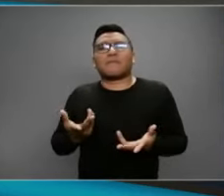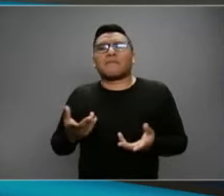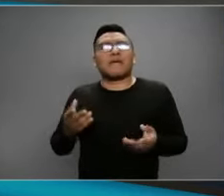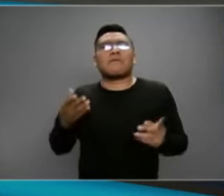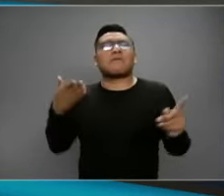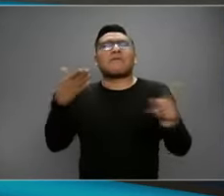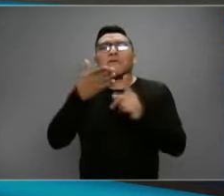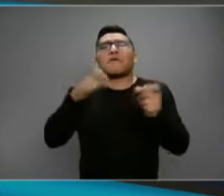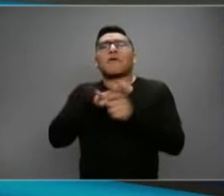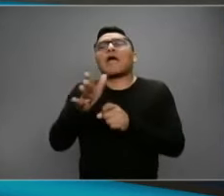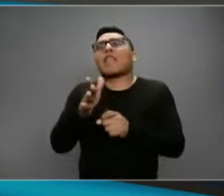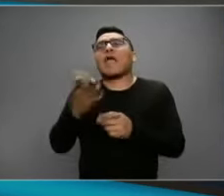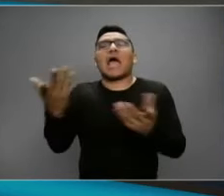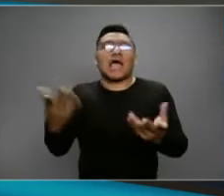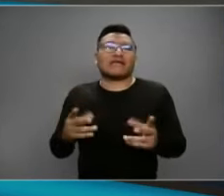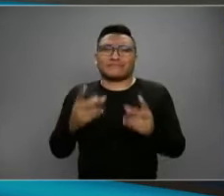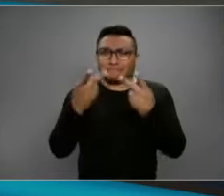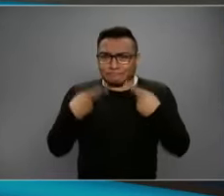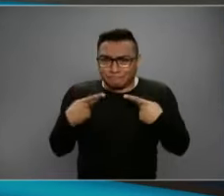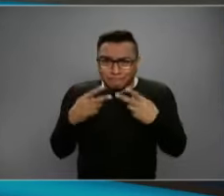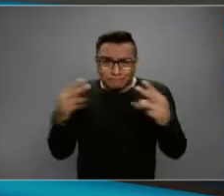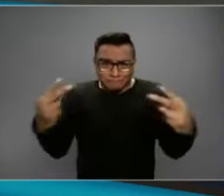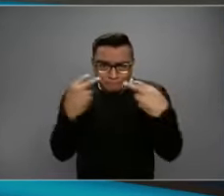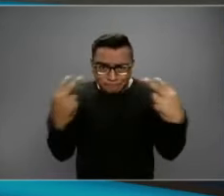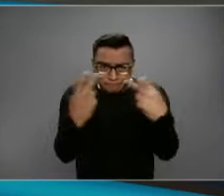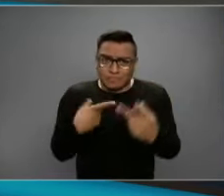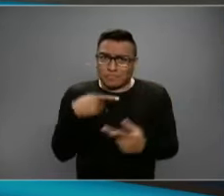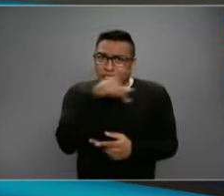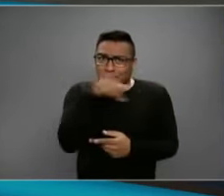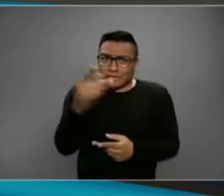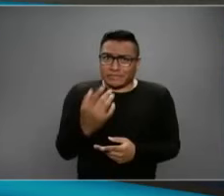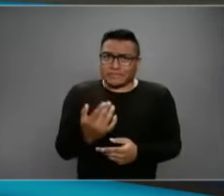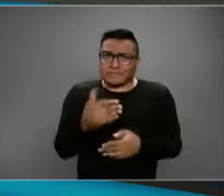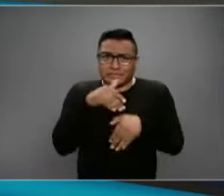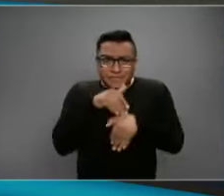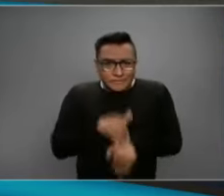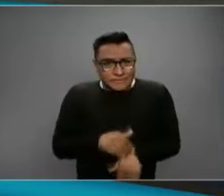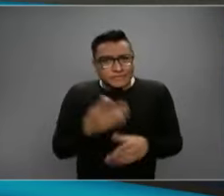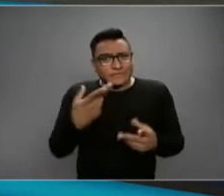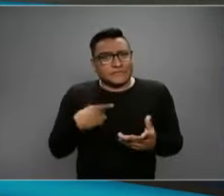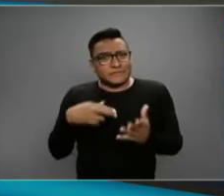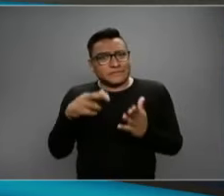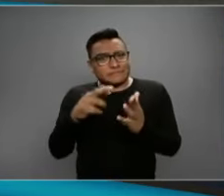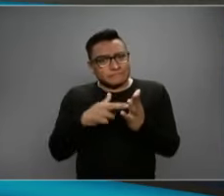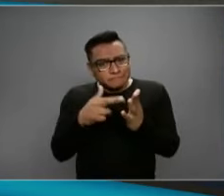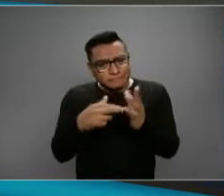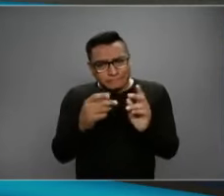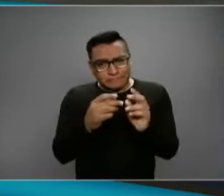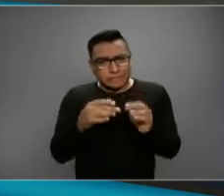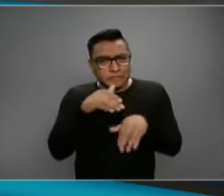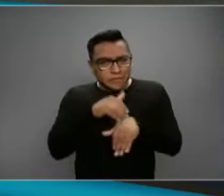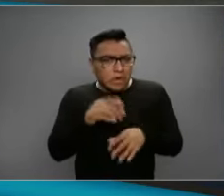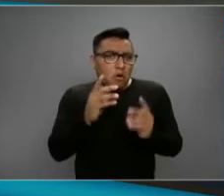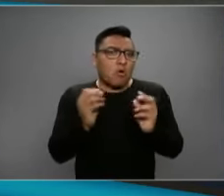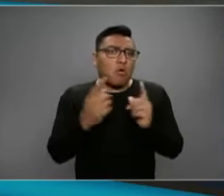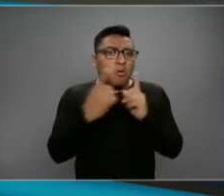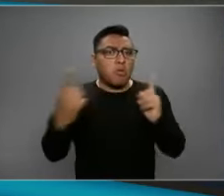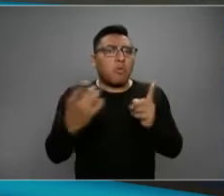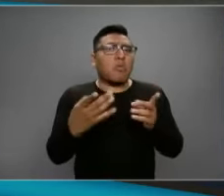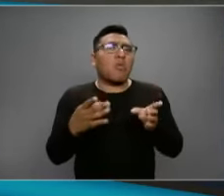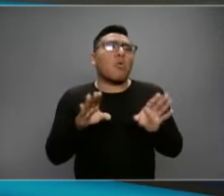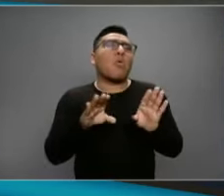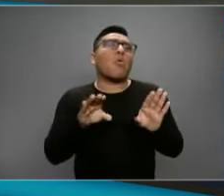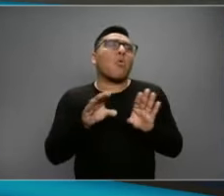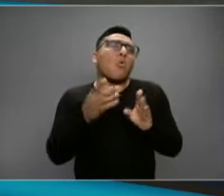y que todos entendamos cuál es nuestro riesgo, cómo lo podemos mitigar y cómo podemos hacer que todos juntos, como